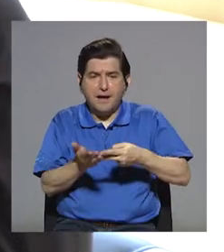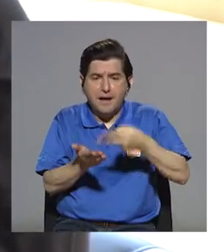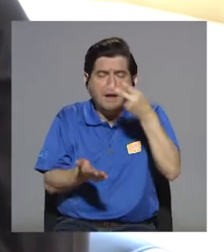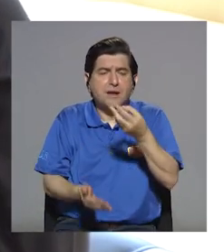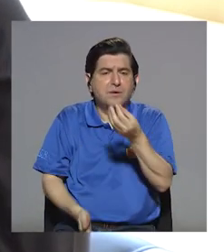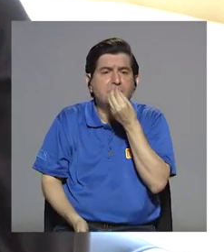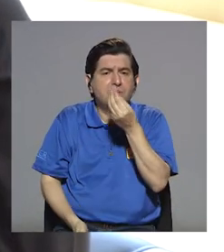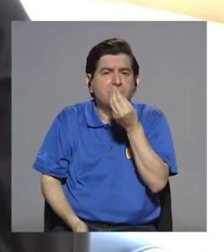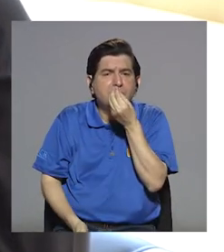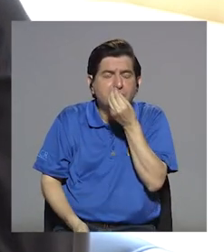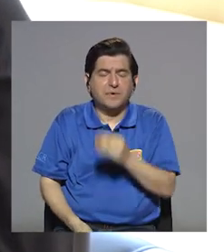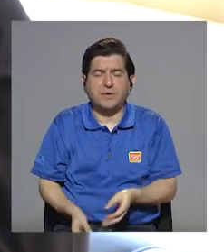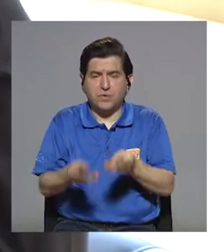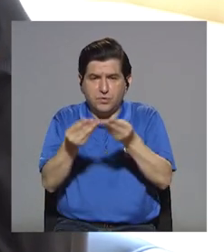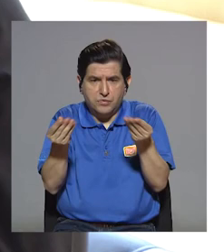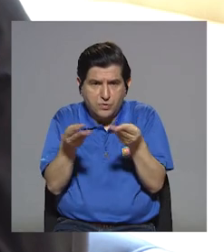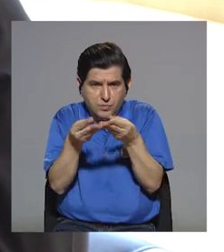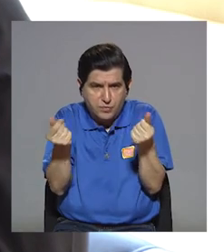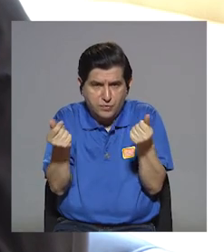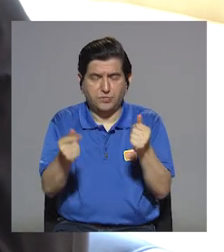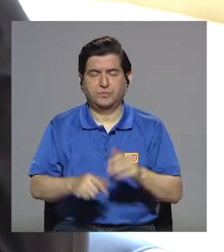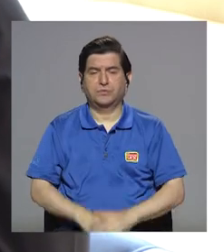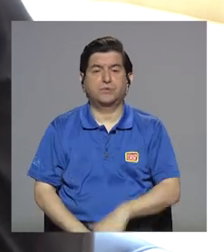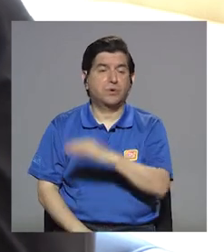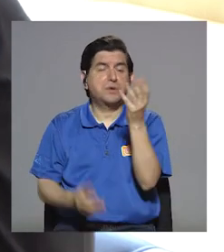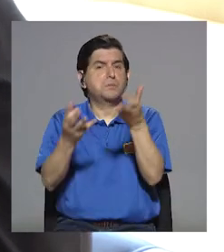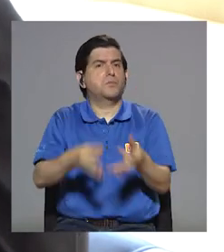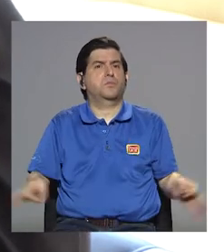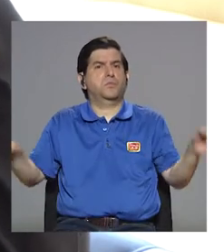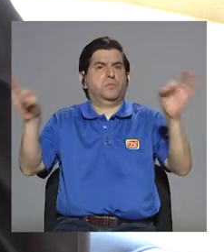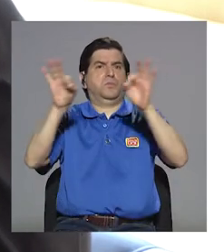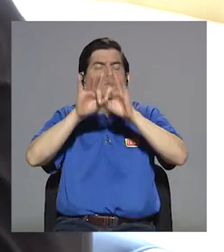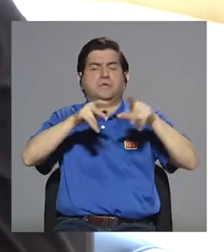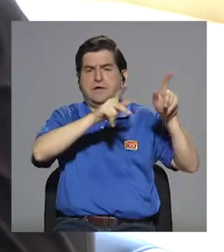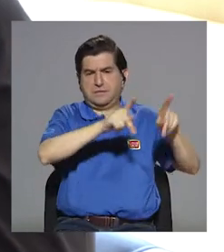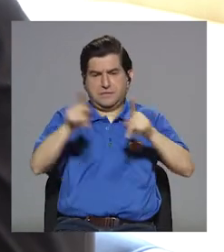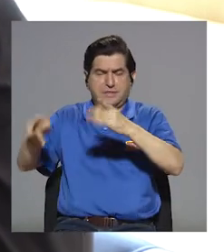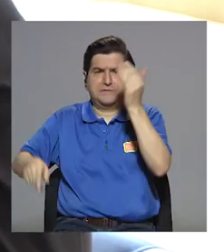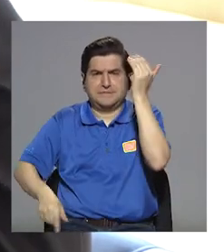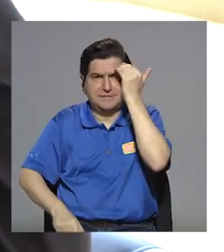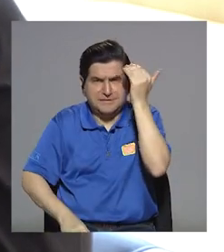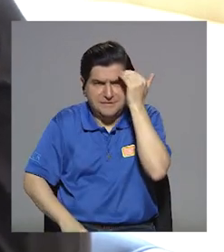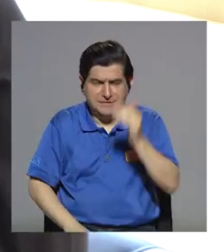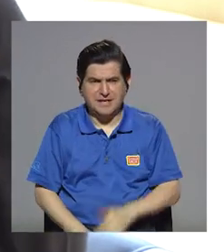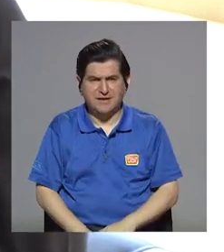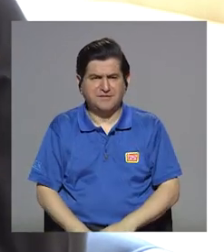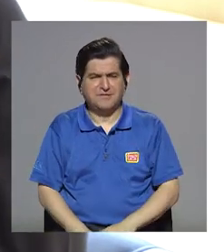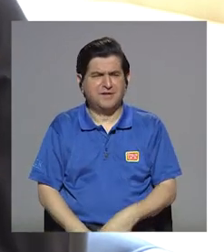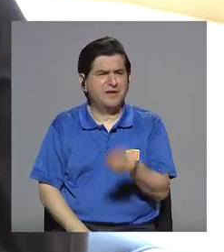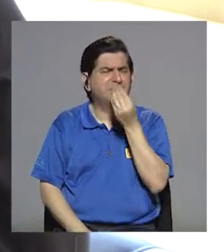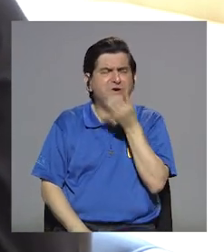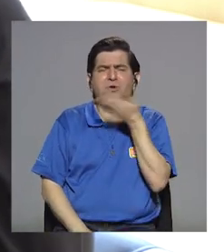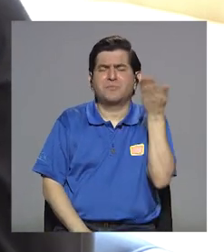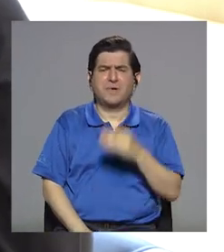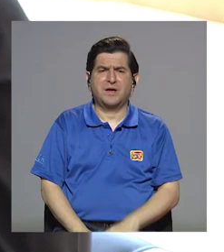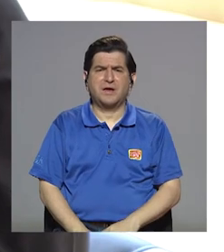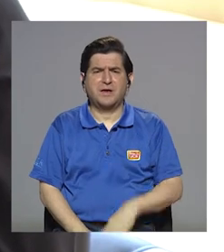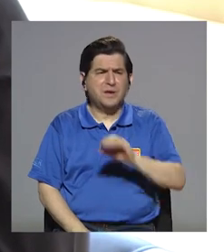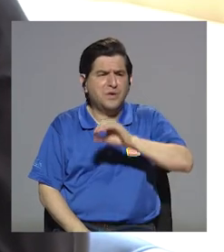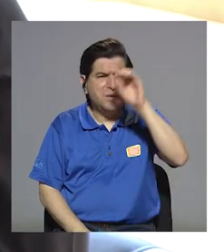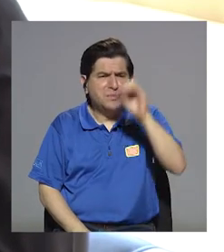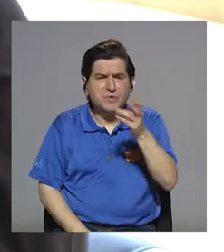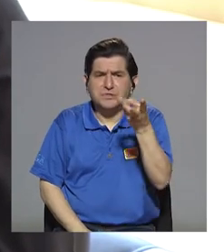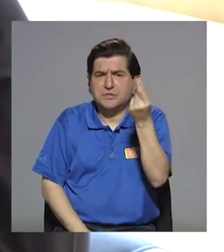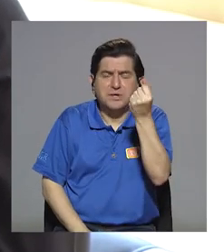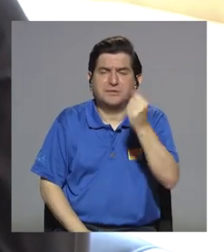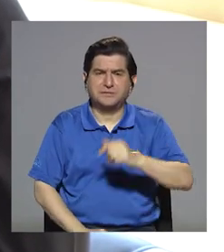nutricional que tienen los productos. Y es importante que los consumidores conozcan qué es lo que están consumiendo, en qué proporciones